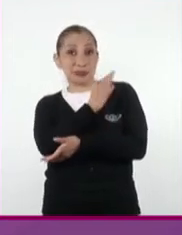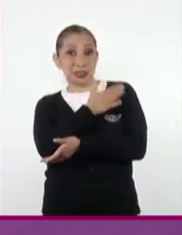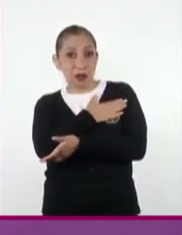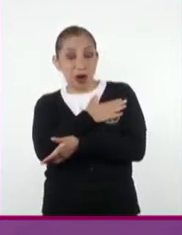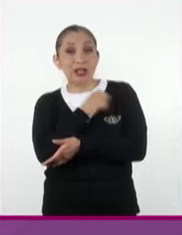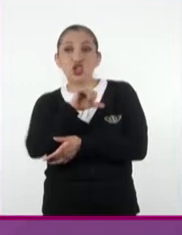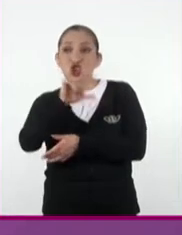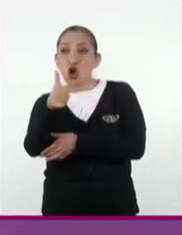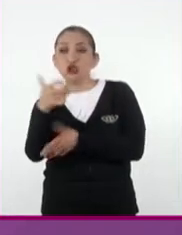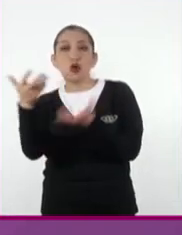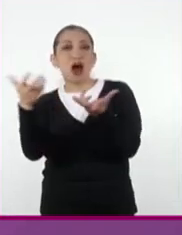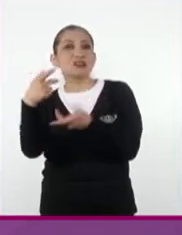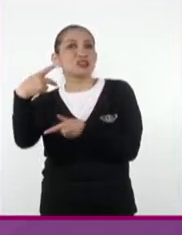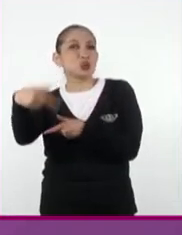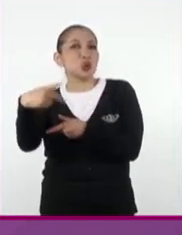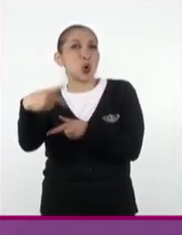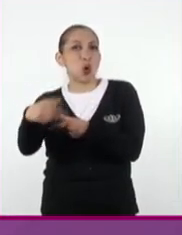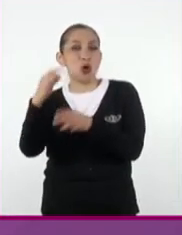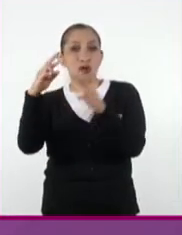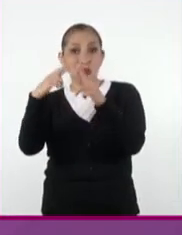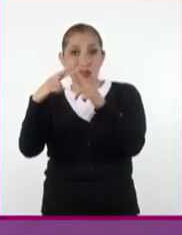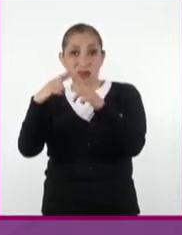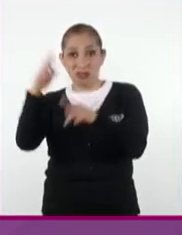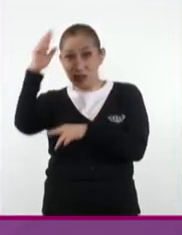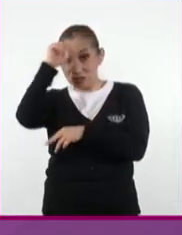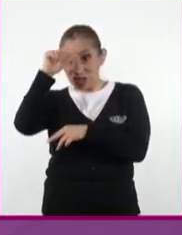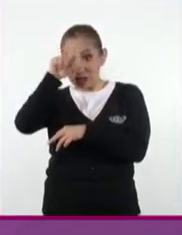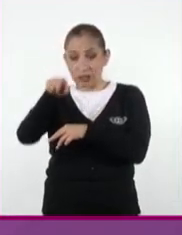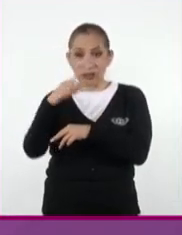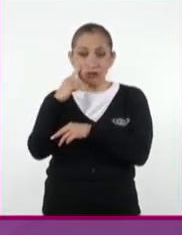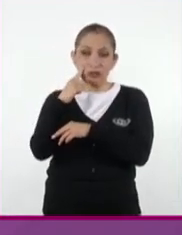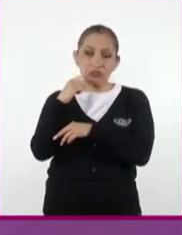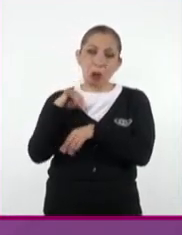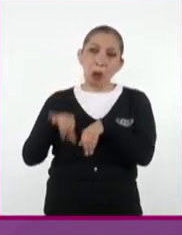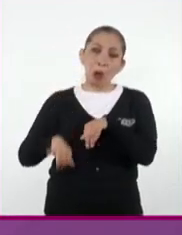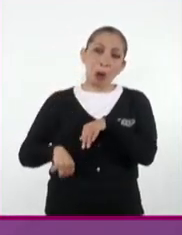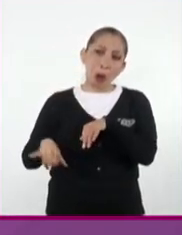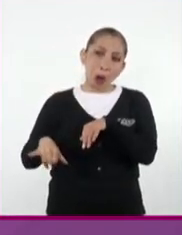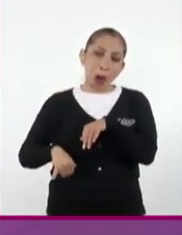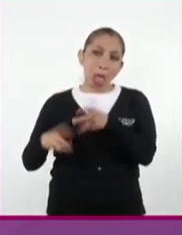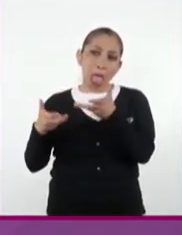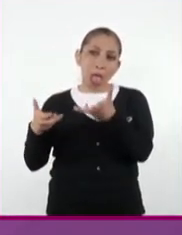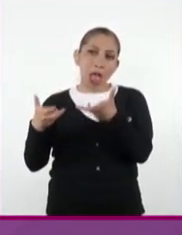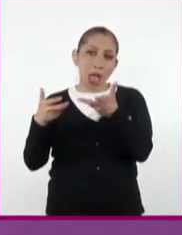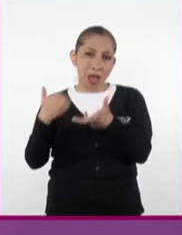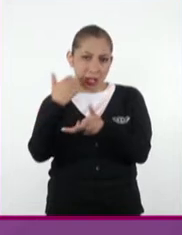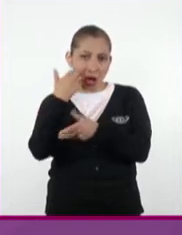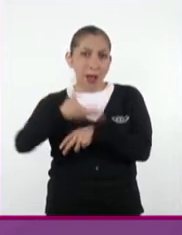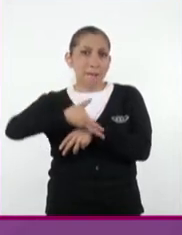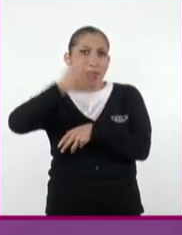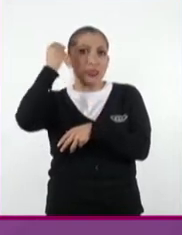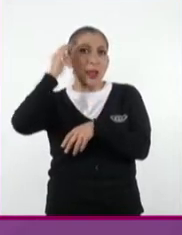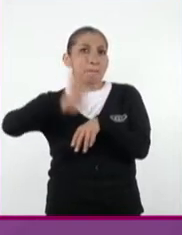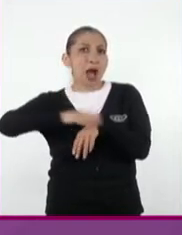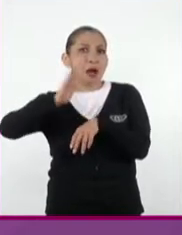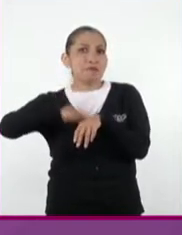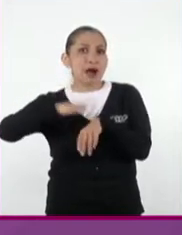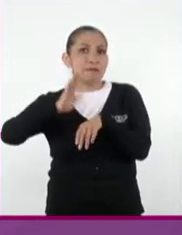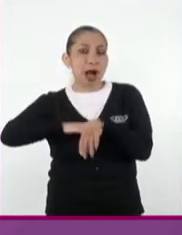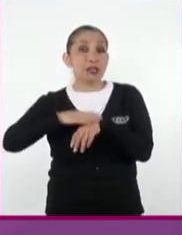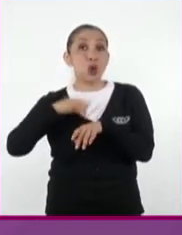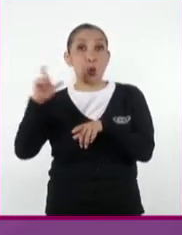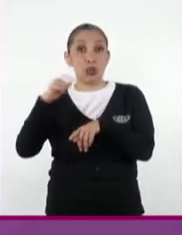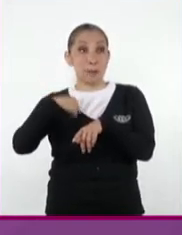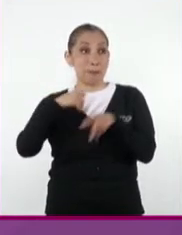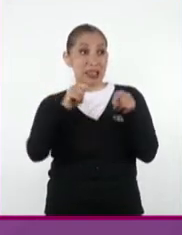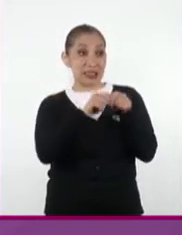y de otros que ejercían el ministerio sacerdotal, despertaron en mí un deseo de mente de aprender. En términos de